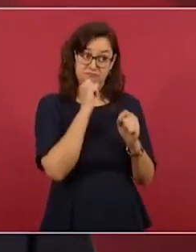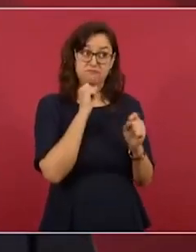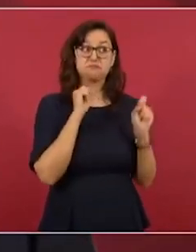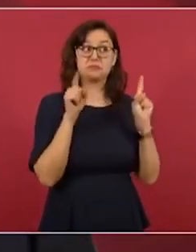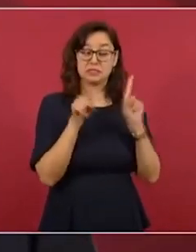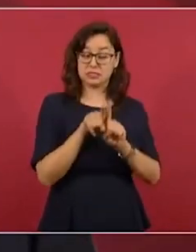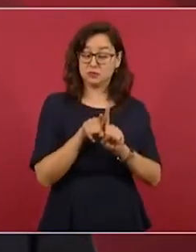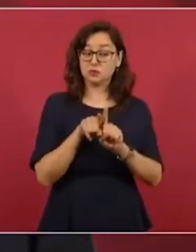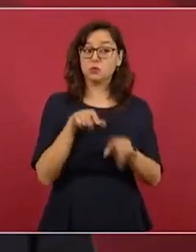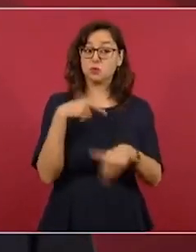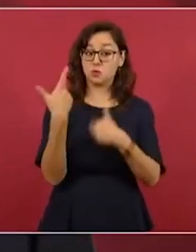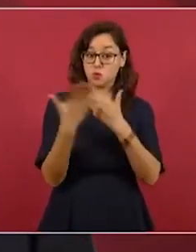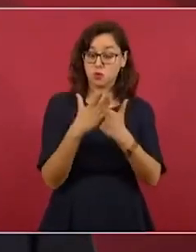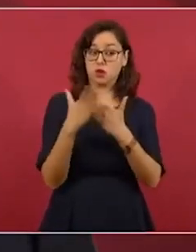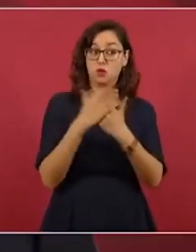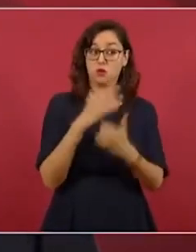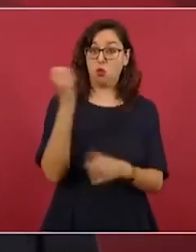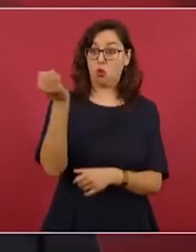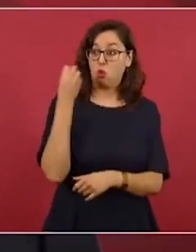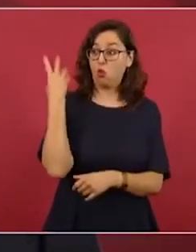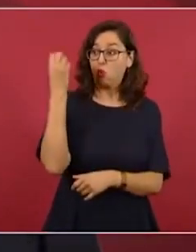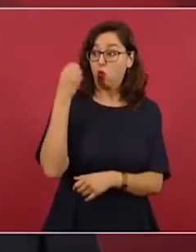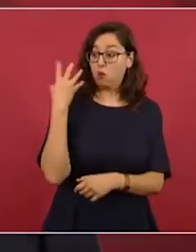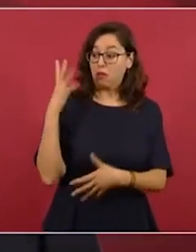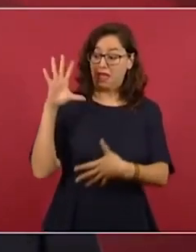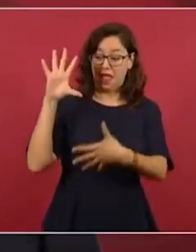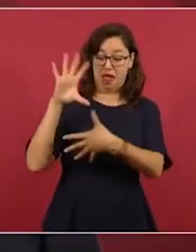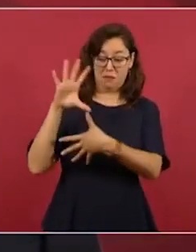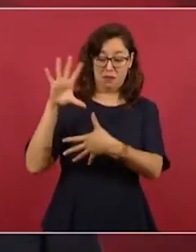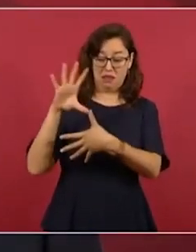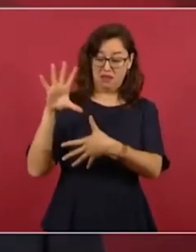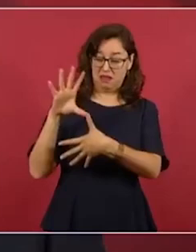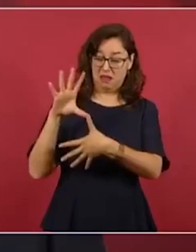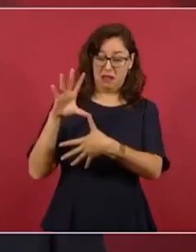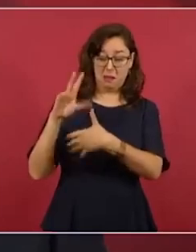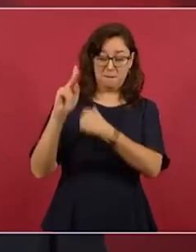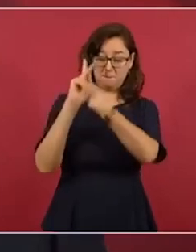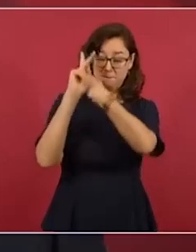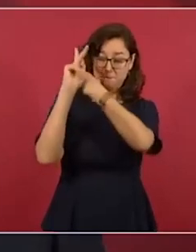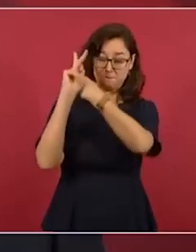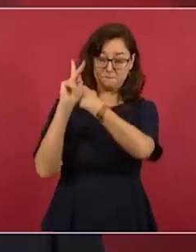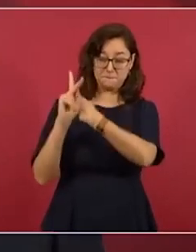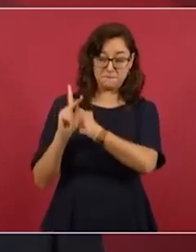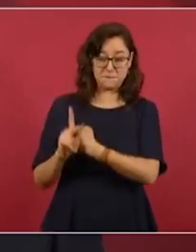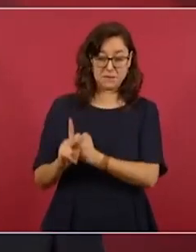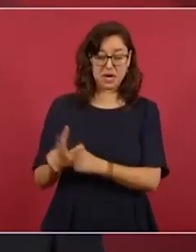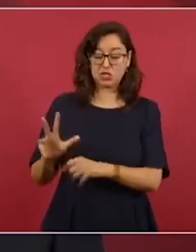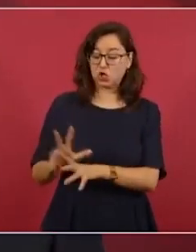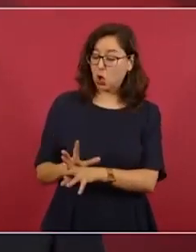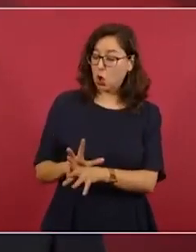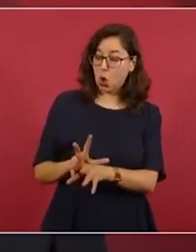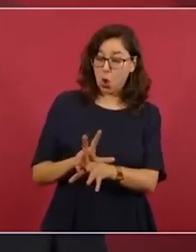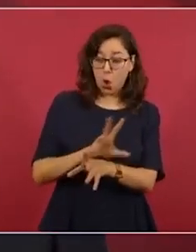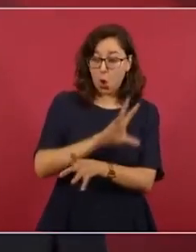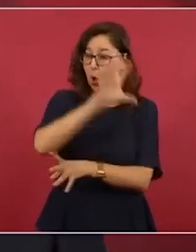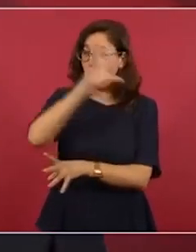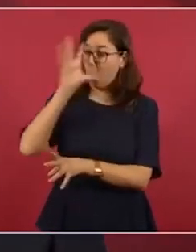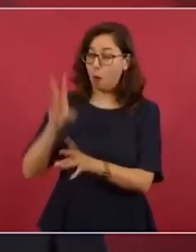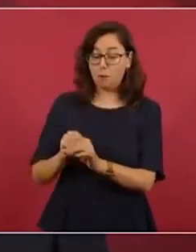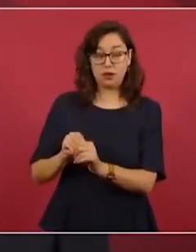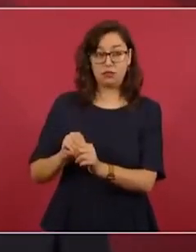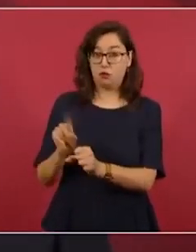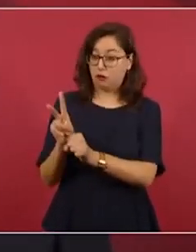todos los pueblos de América